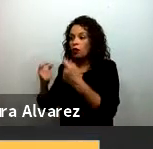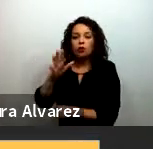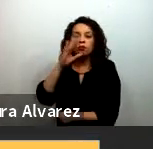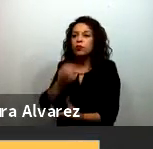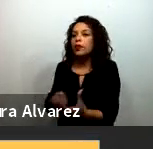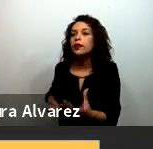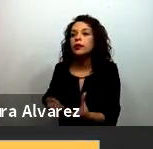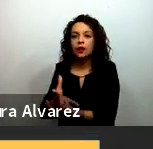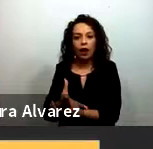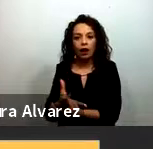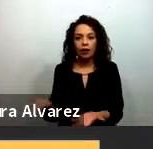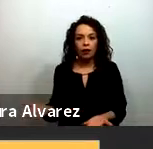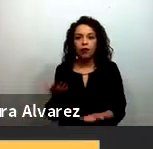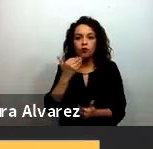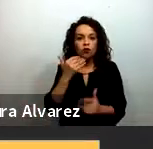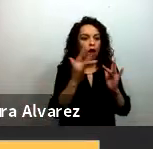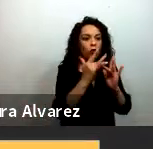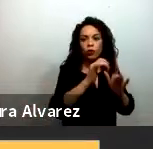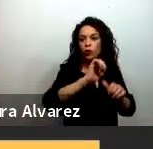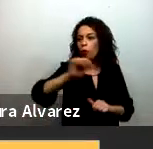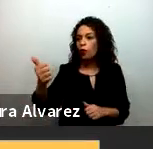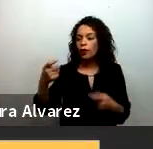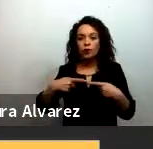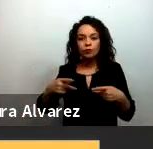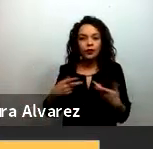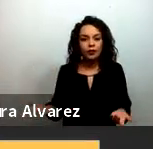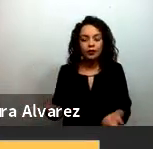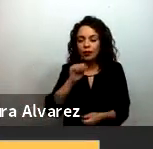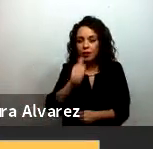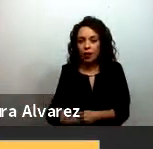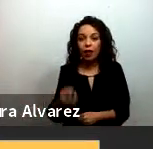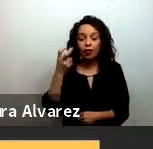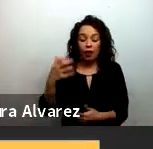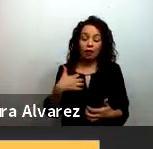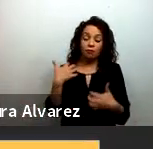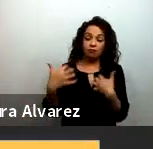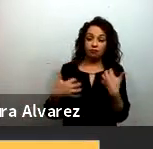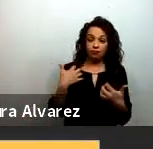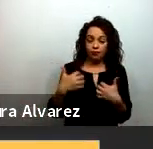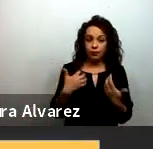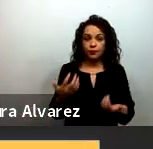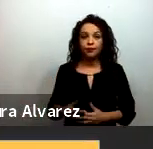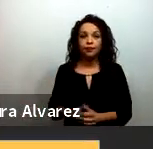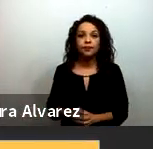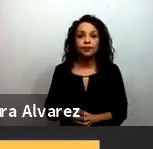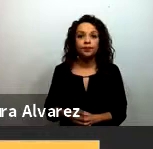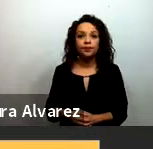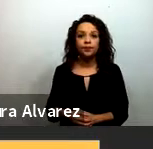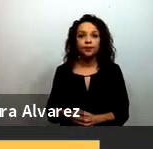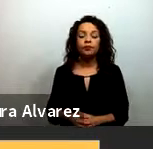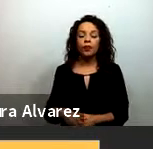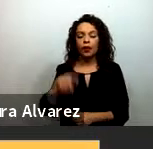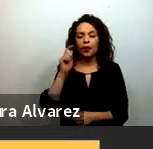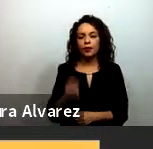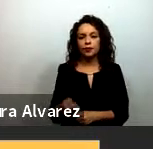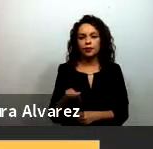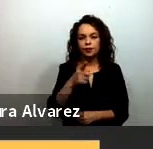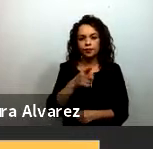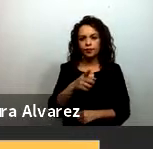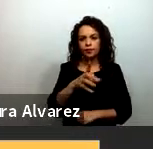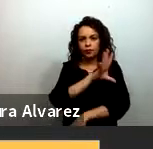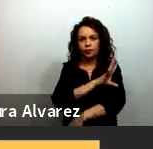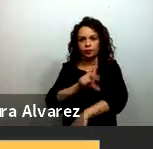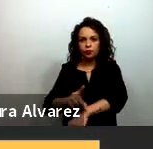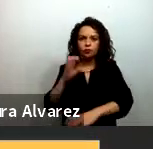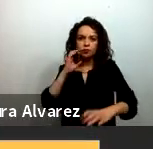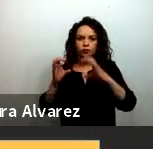En respuesta nos pusimos a trabajar con la coordinación territorial y enlace técnico del SIPINA particularmente esto lo hizo la coordinación de comunicación de la